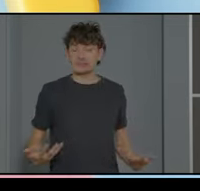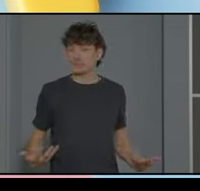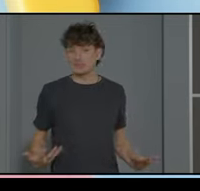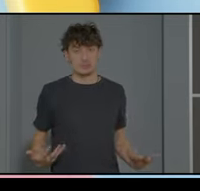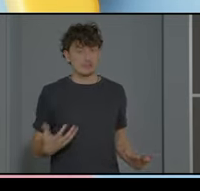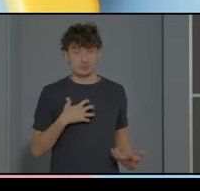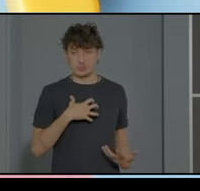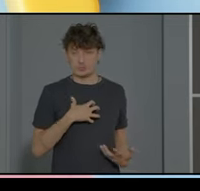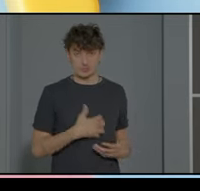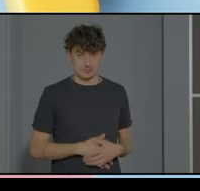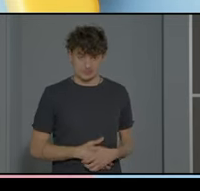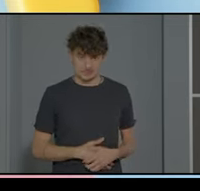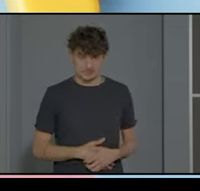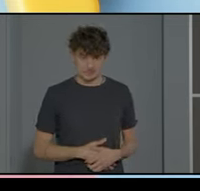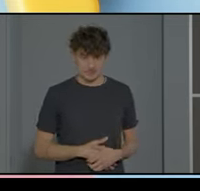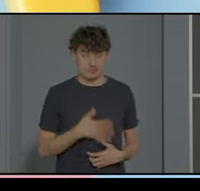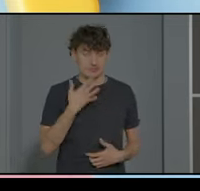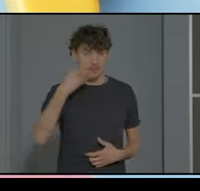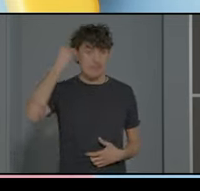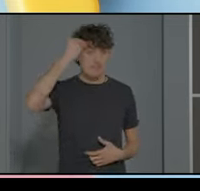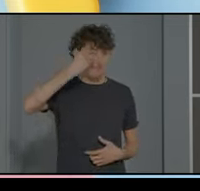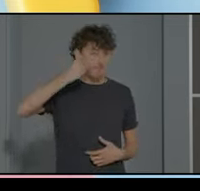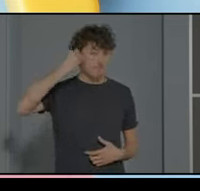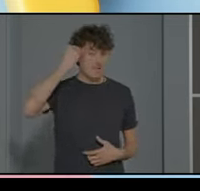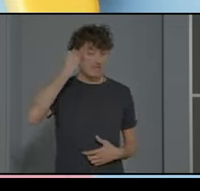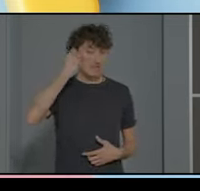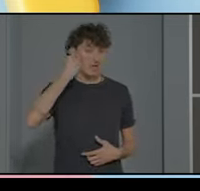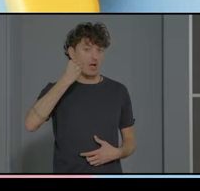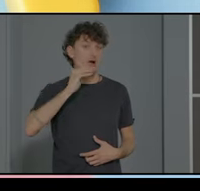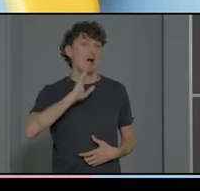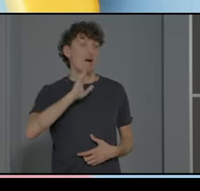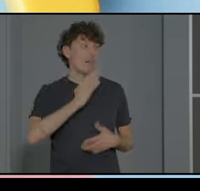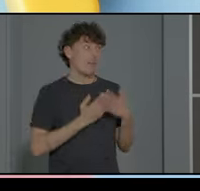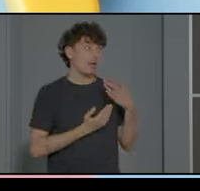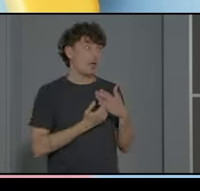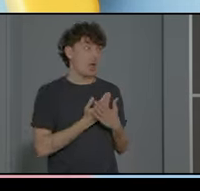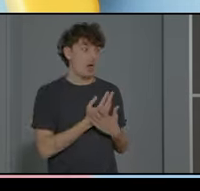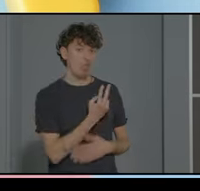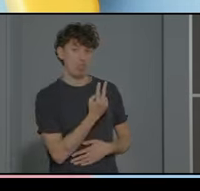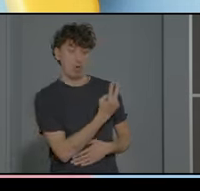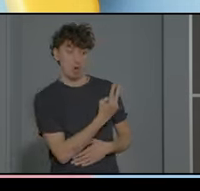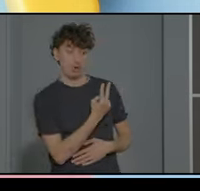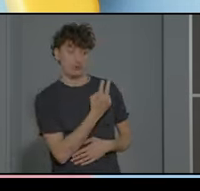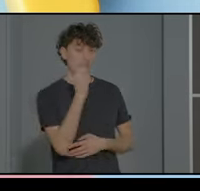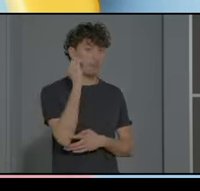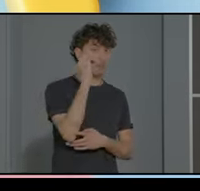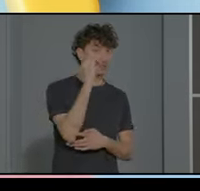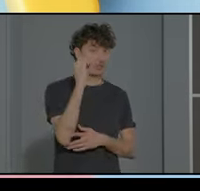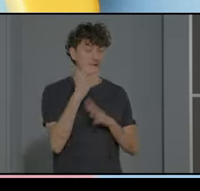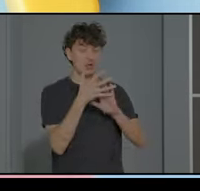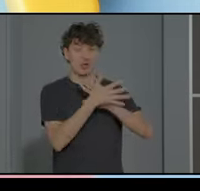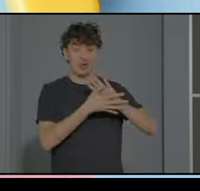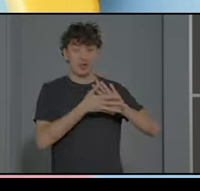por otro lado si nos pensamos en las dos presentaciones que hemos tenido en la mañana hablando de las interacciones de las